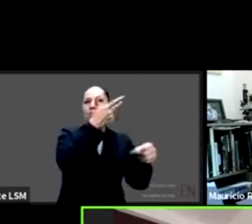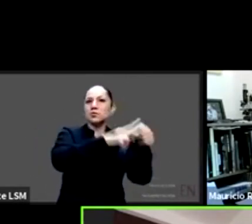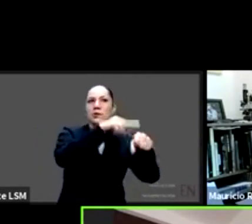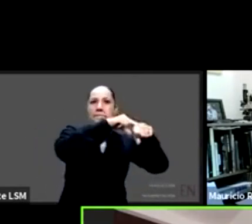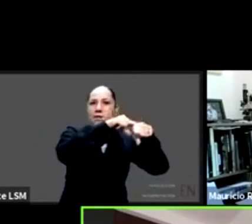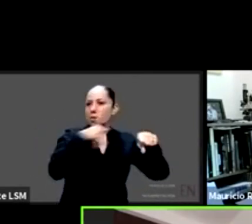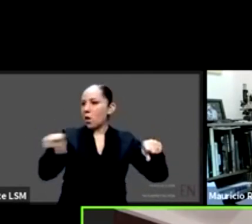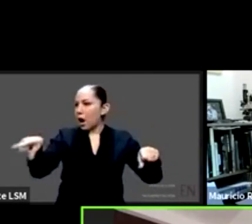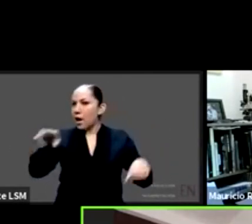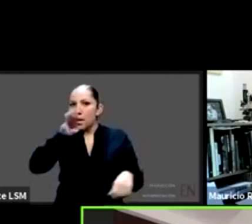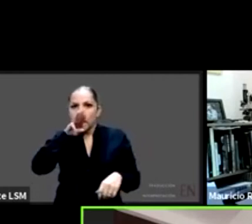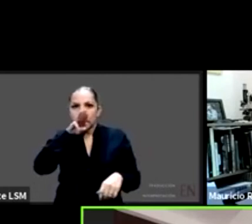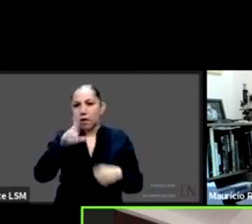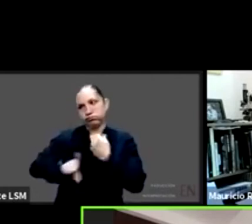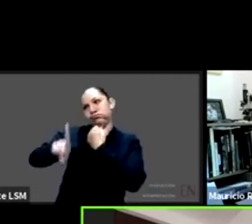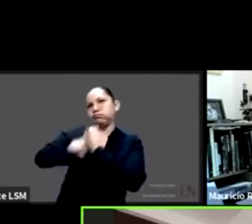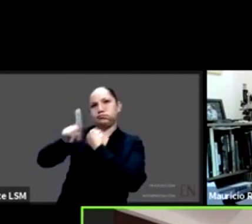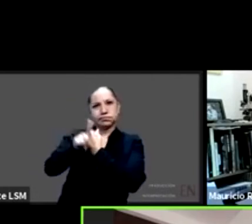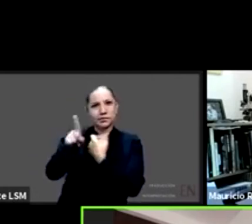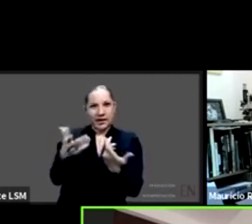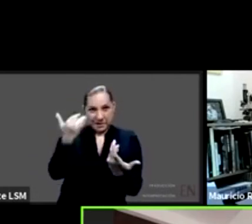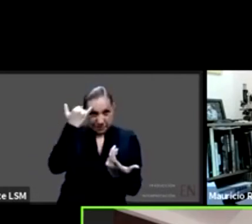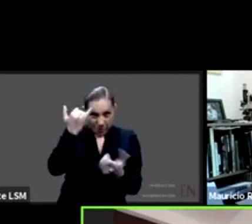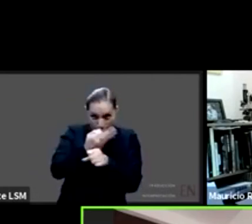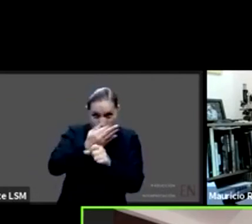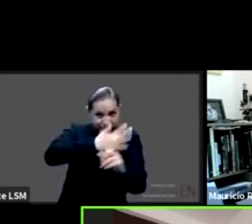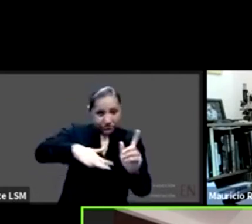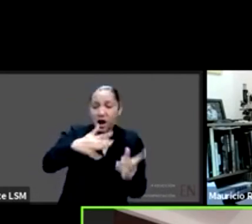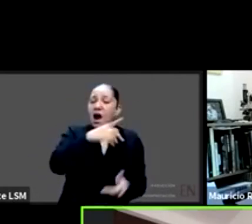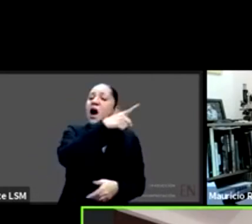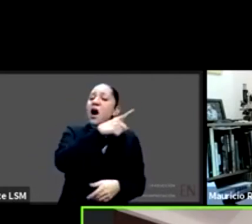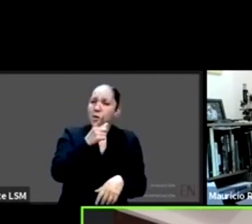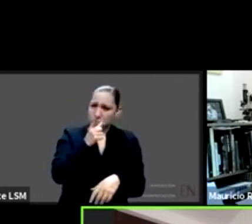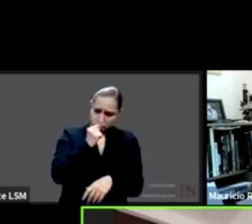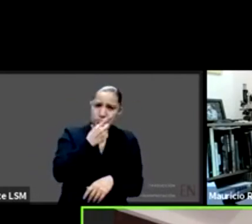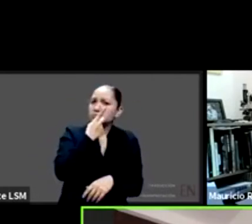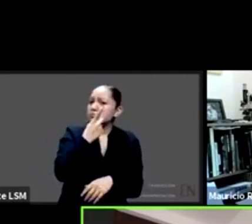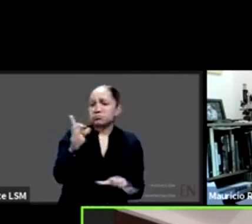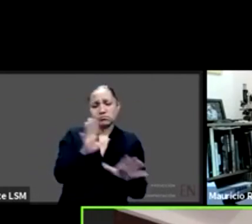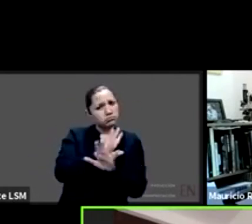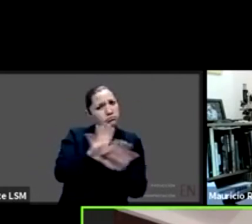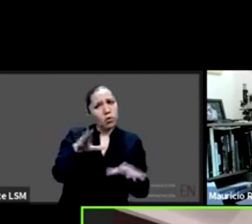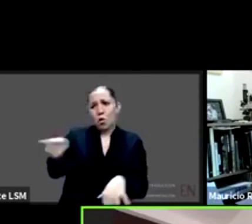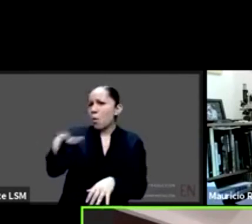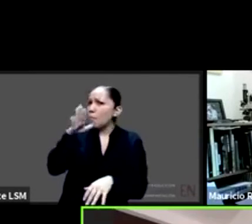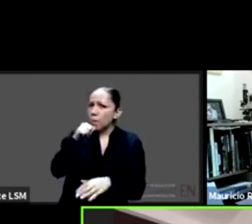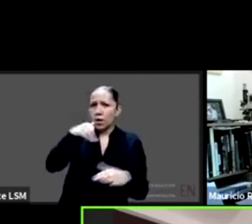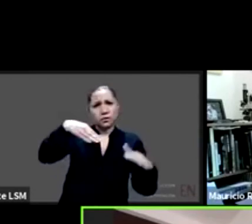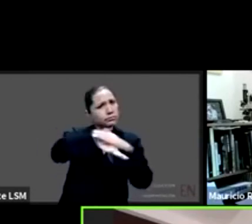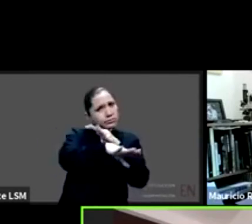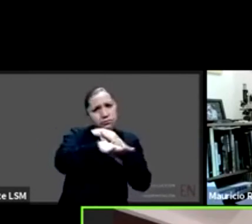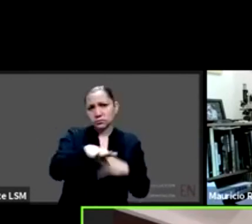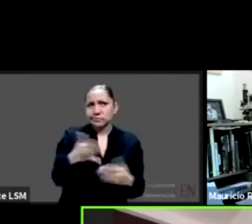cuentos le decían a las mamás ¿sabe qué? lo único que está autorizado para pasar es un teléfono celular ¿qué hacían las mamás? se